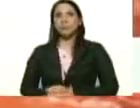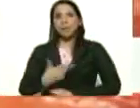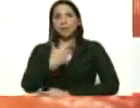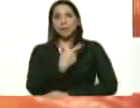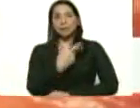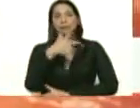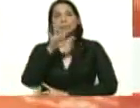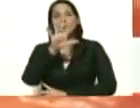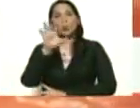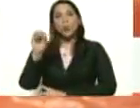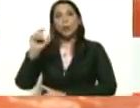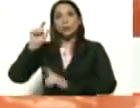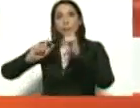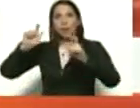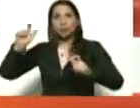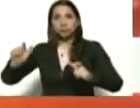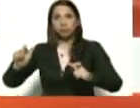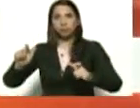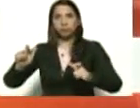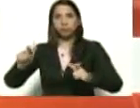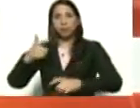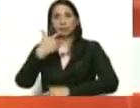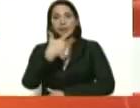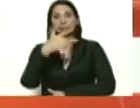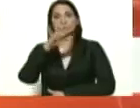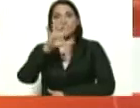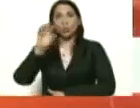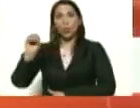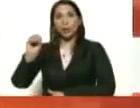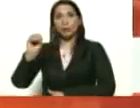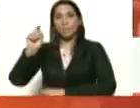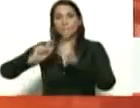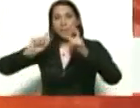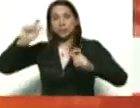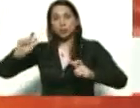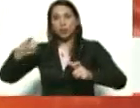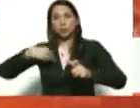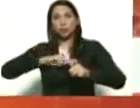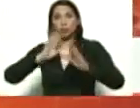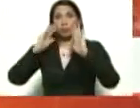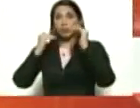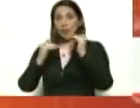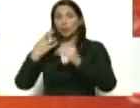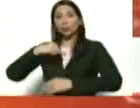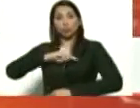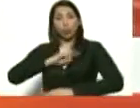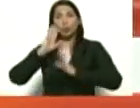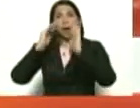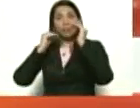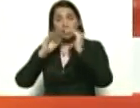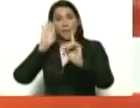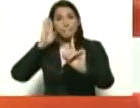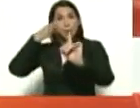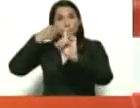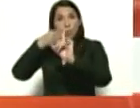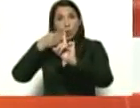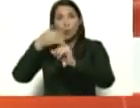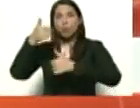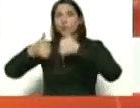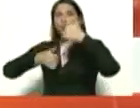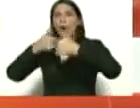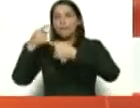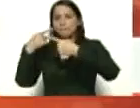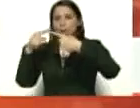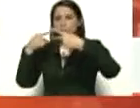350 compatriotas, 350 compatriotas. Así que estamos atendiendo, porque uno de los factores